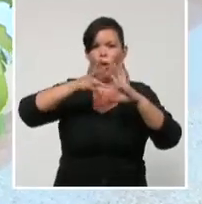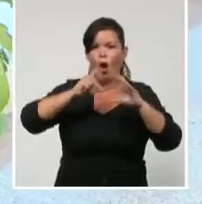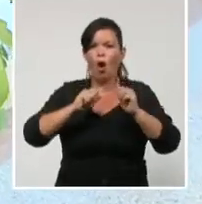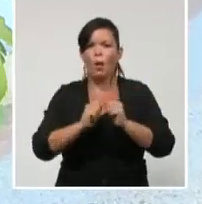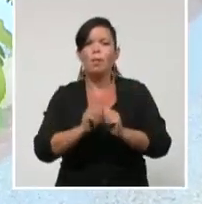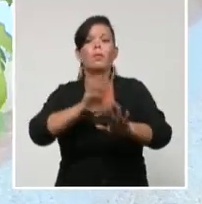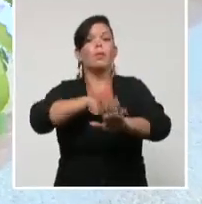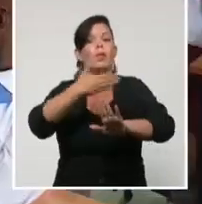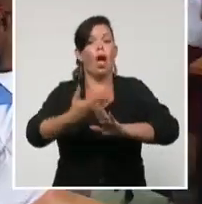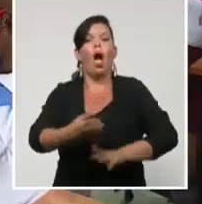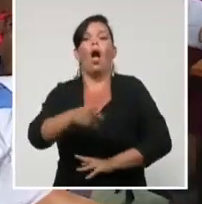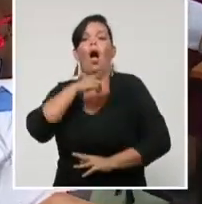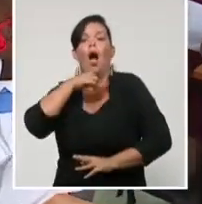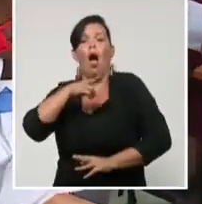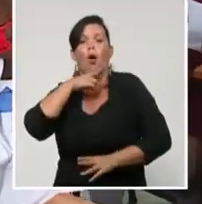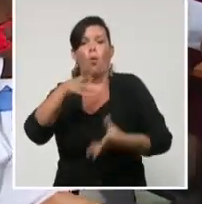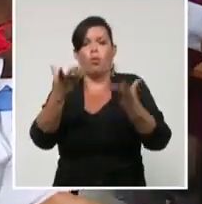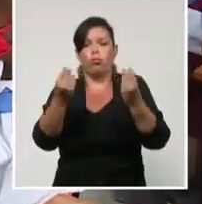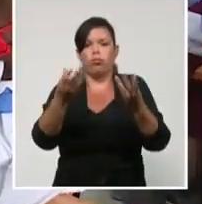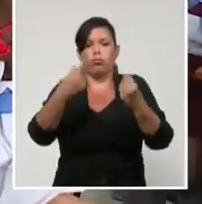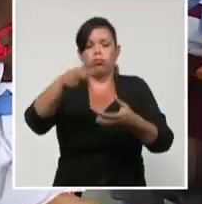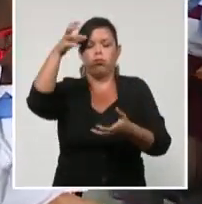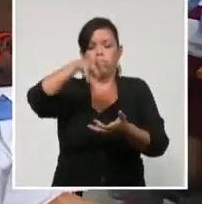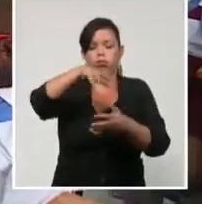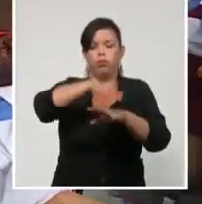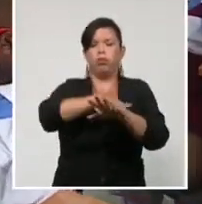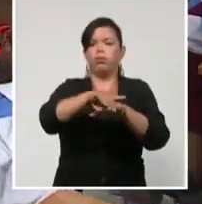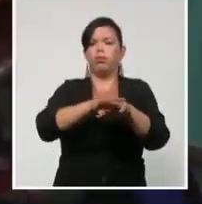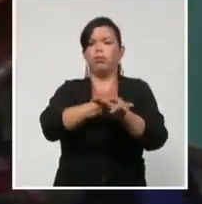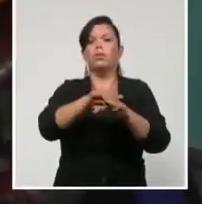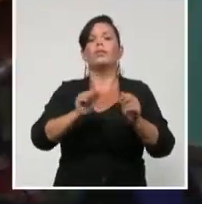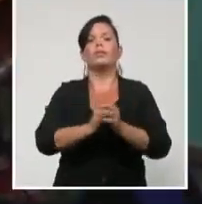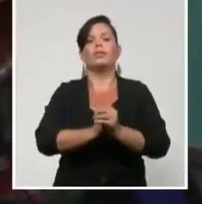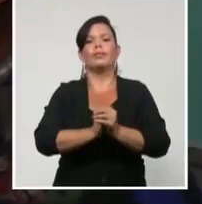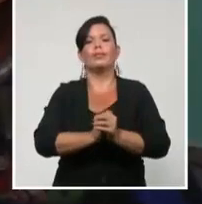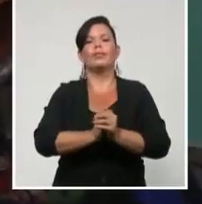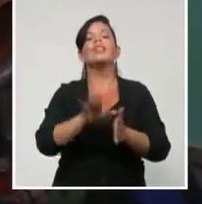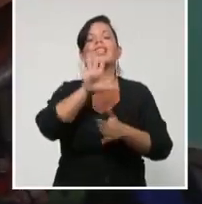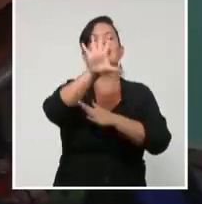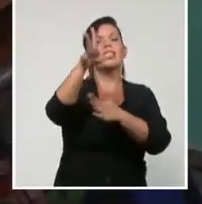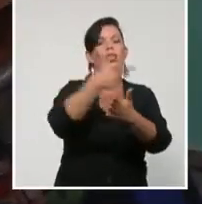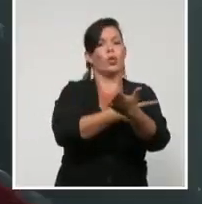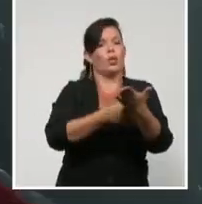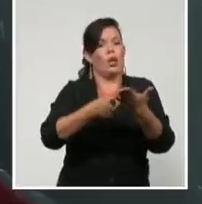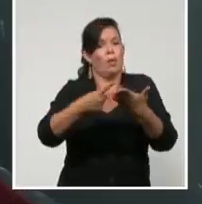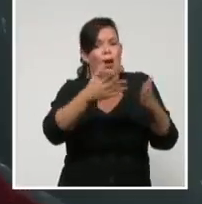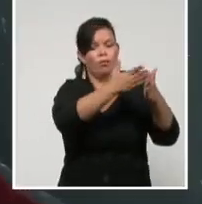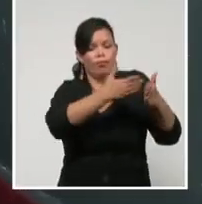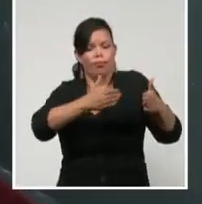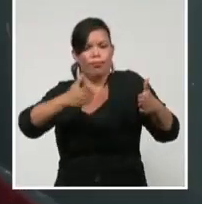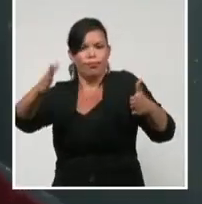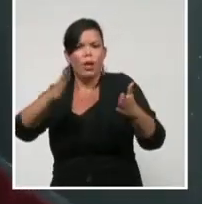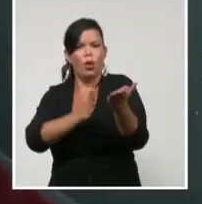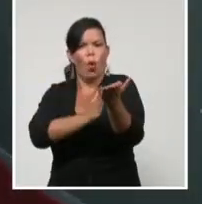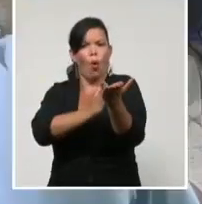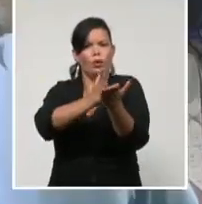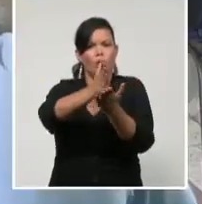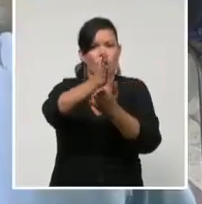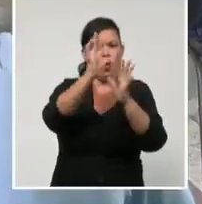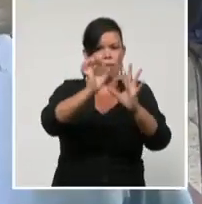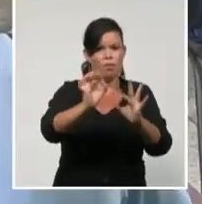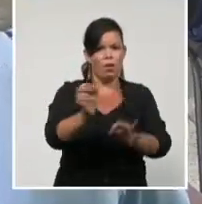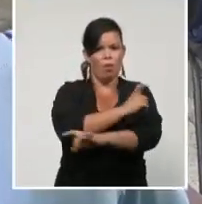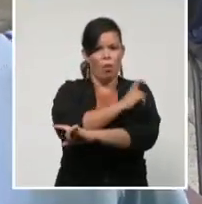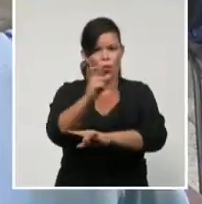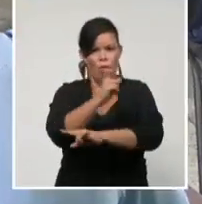cuadrame. Durante cinco semanas, la Habana trabajará para cerrar el curso 2019-2020. Ya